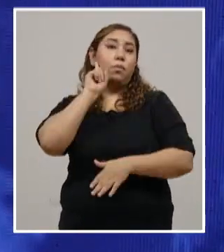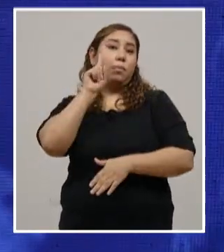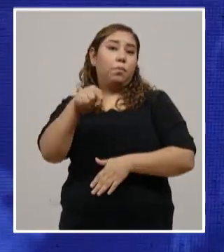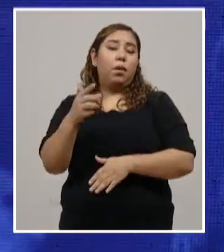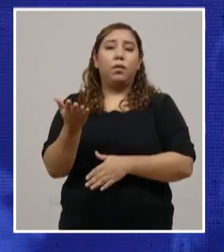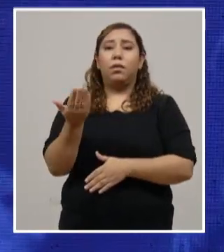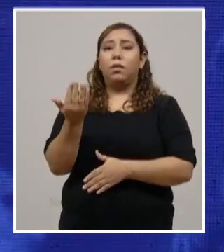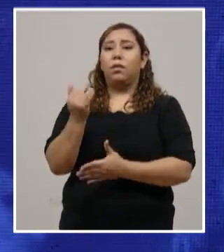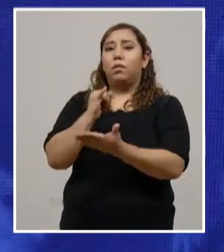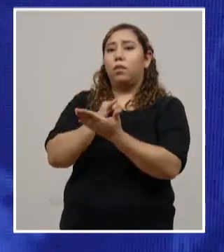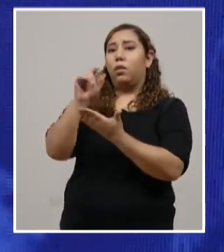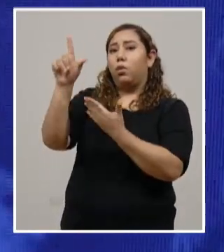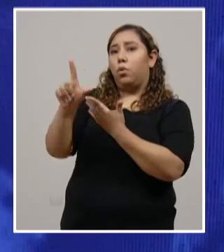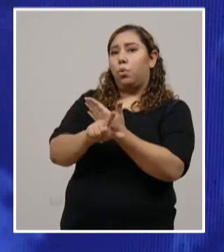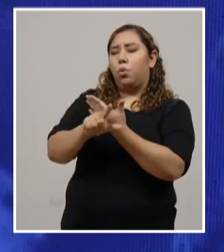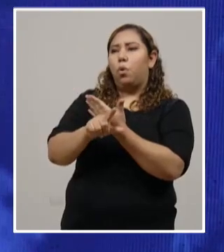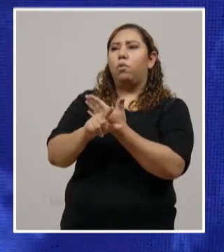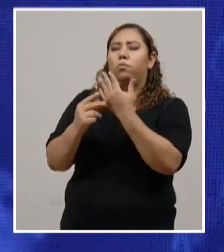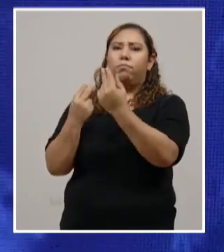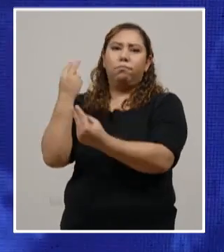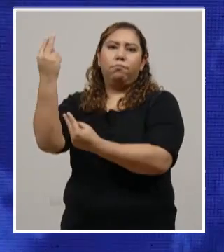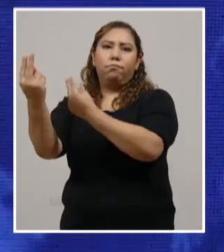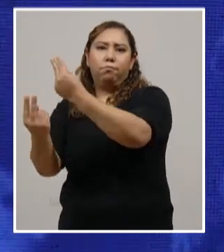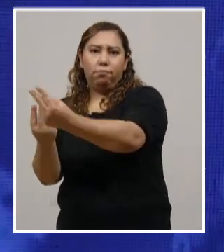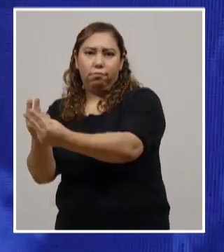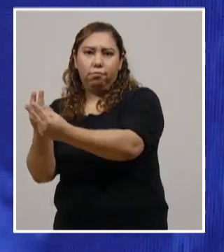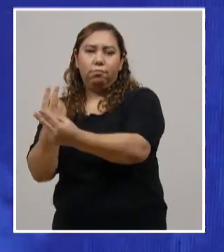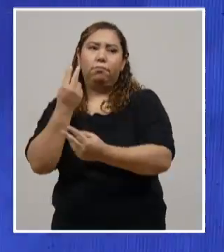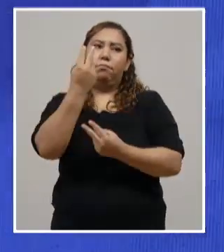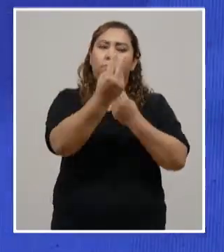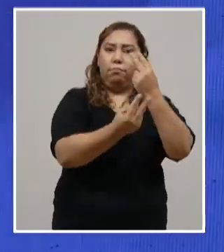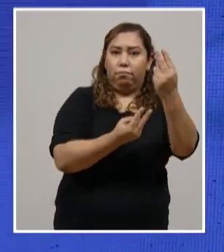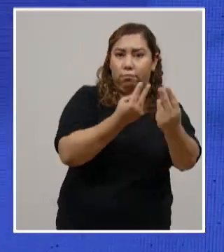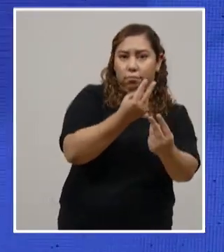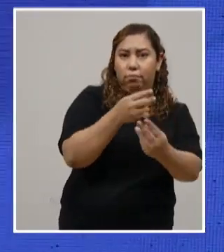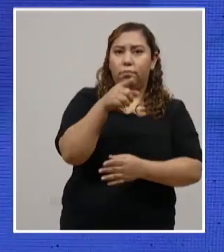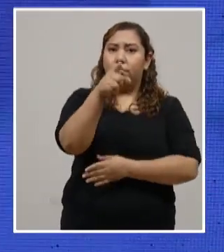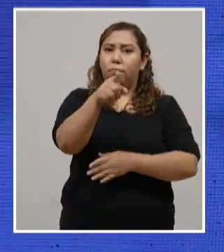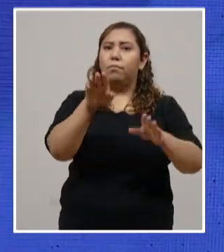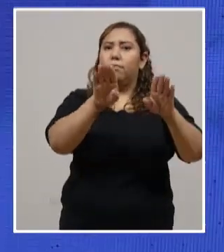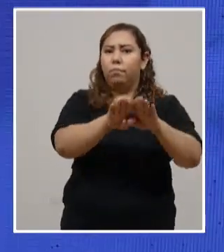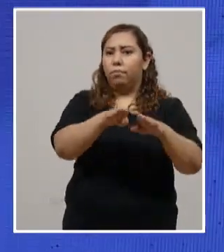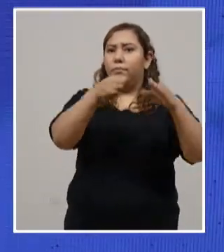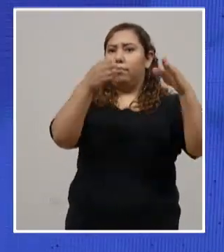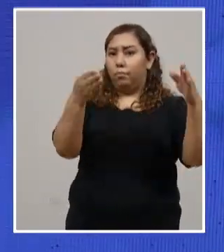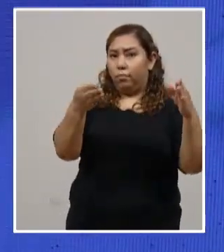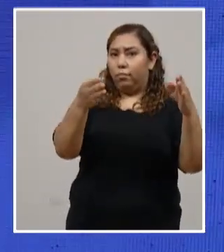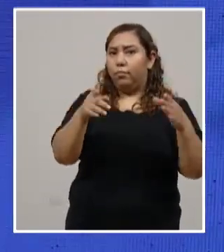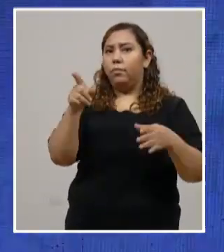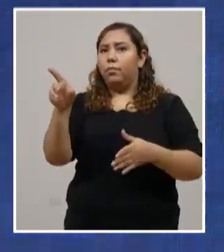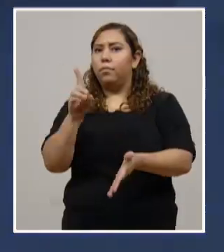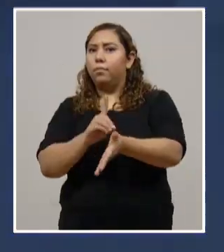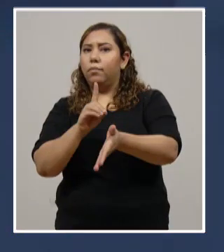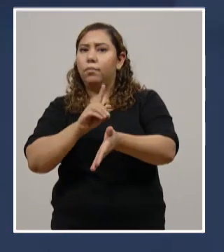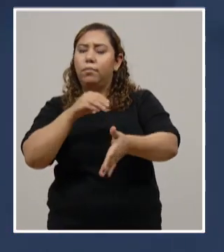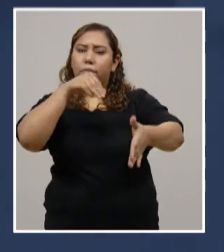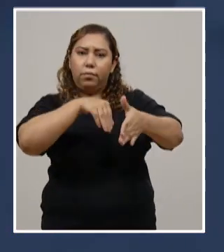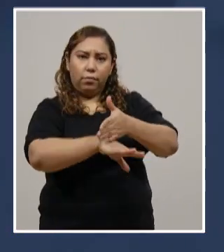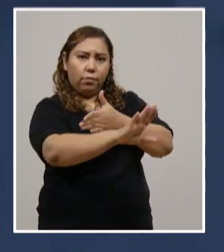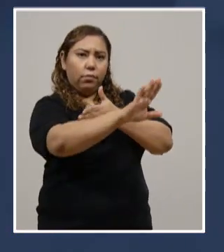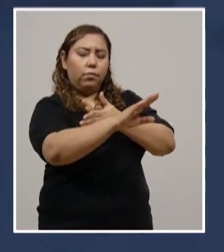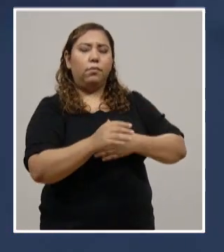de julio, las brigadas contra el COVID-19. Abra sus puertas para que médicos le atiendan. ¿Y cómo está la situación?